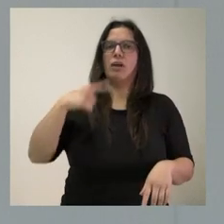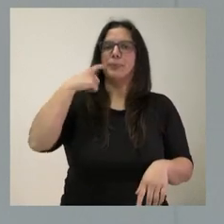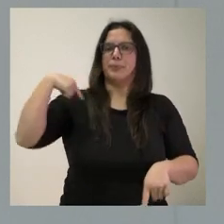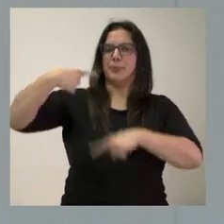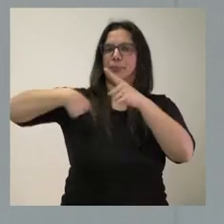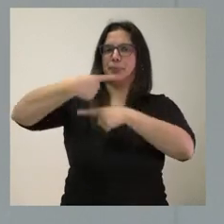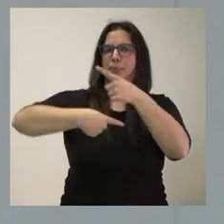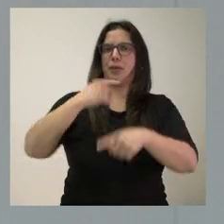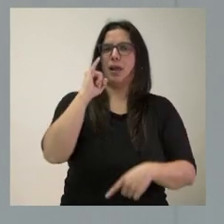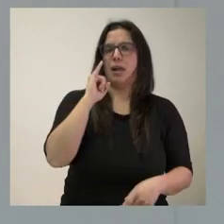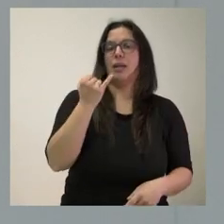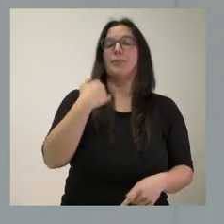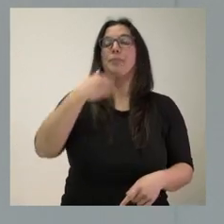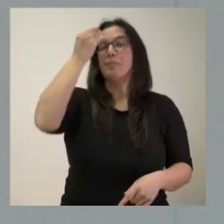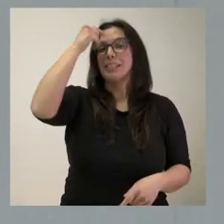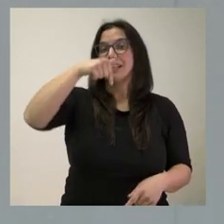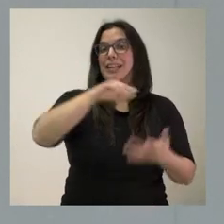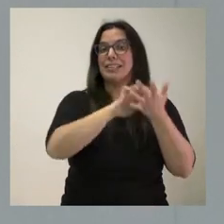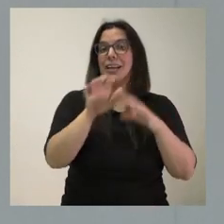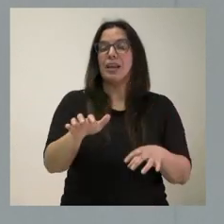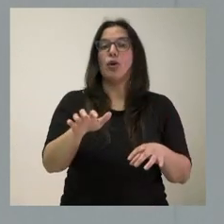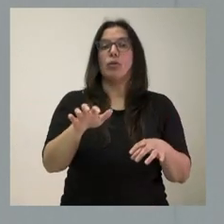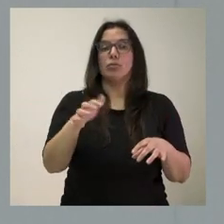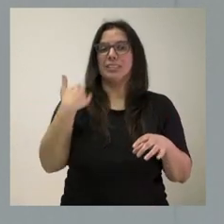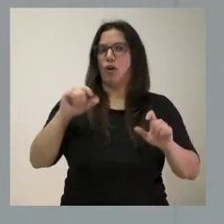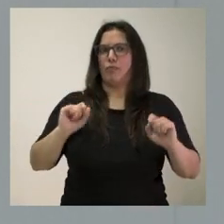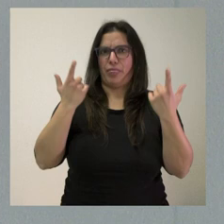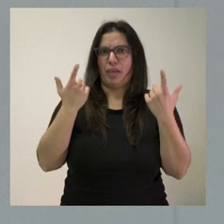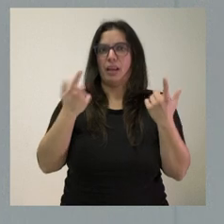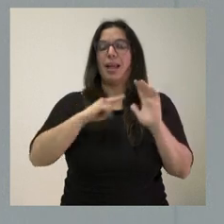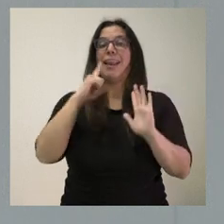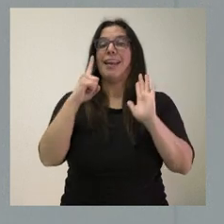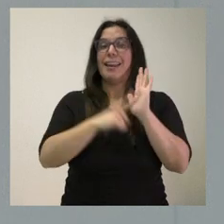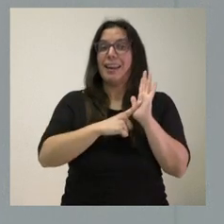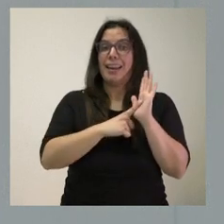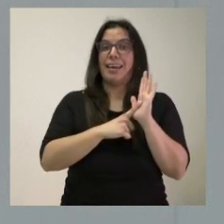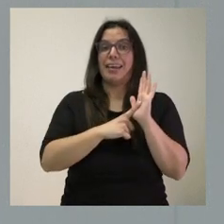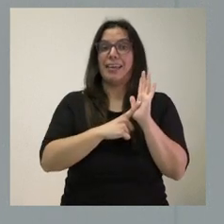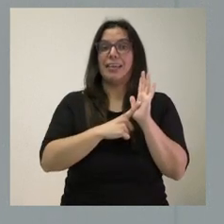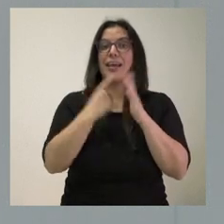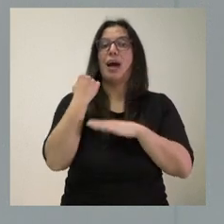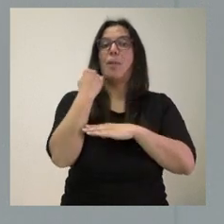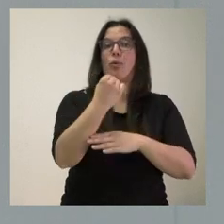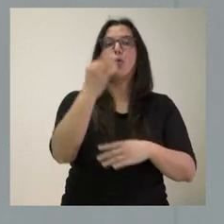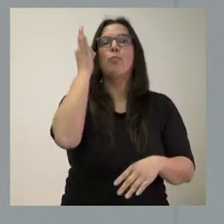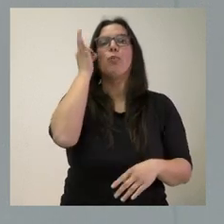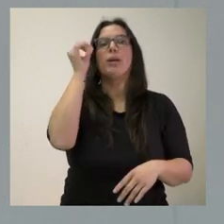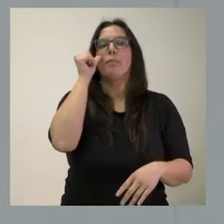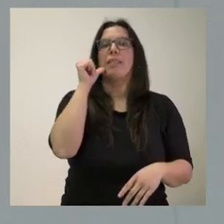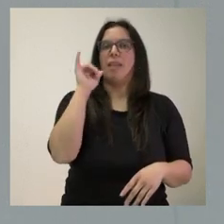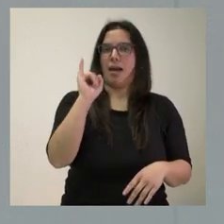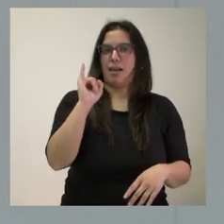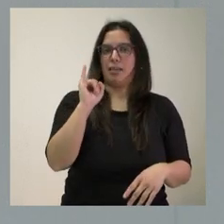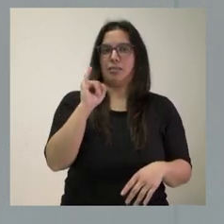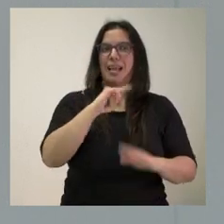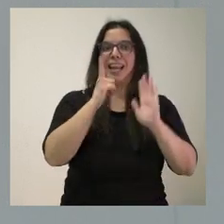materia. Tengan ustedes en cuenta que en Castilla y León tenemos en vigor una ley de apoyo a la mujer embarazada. Es